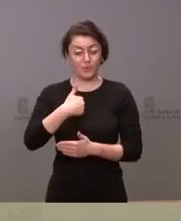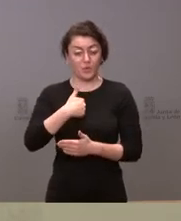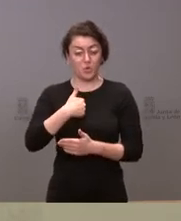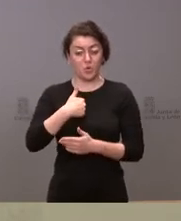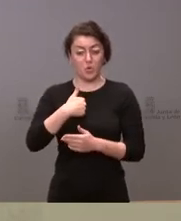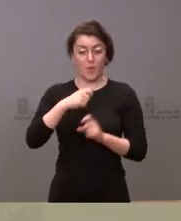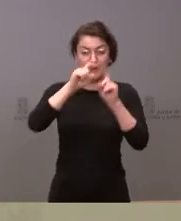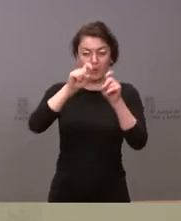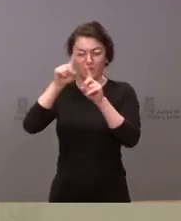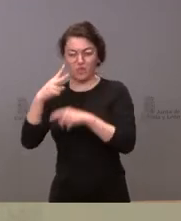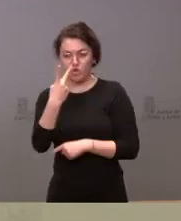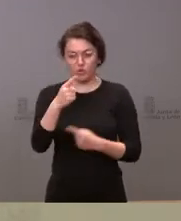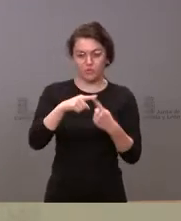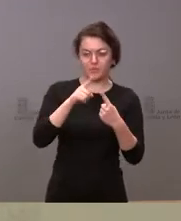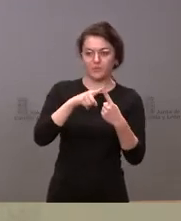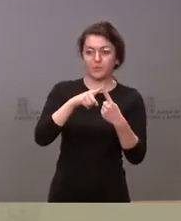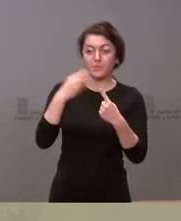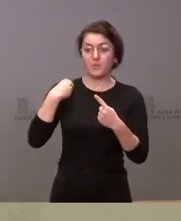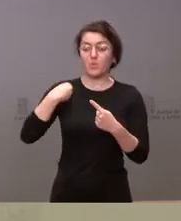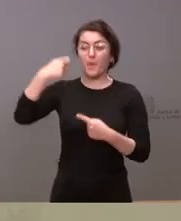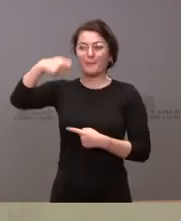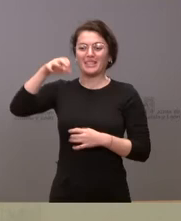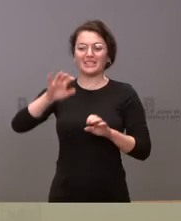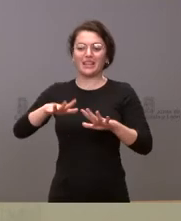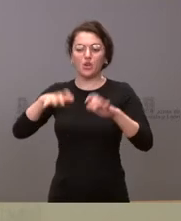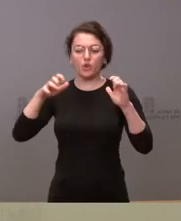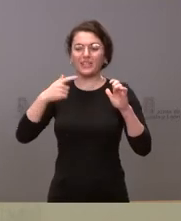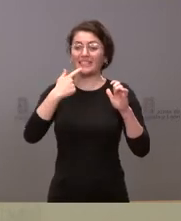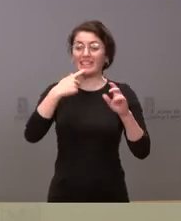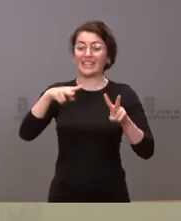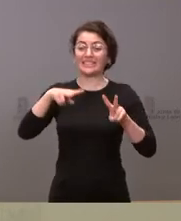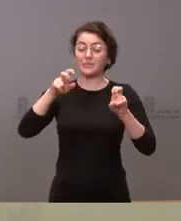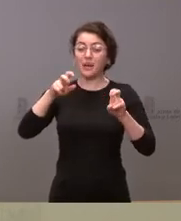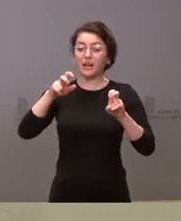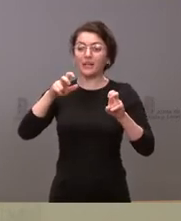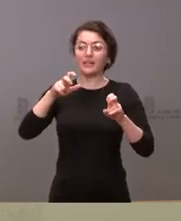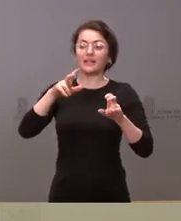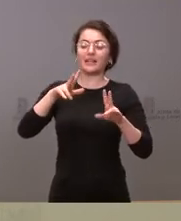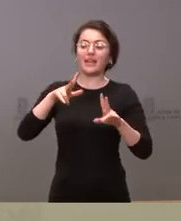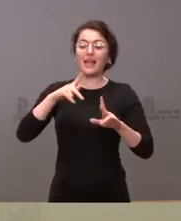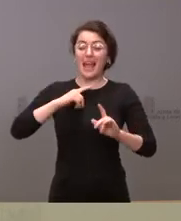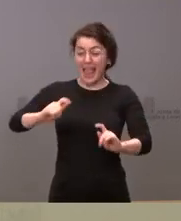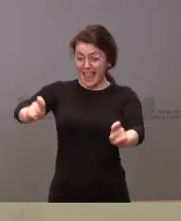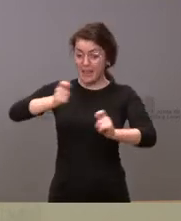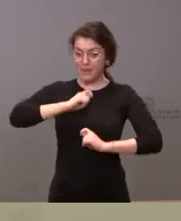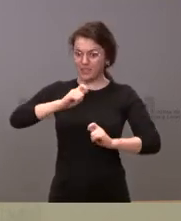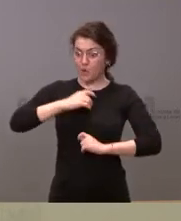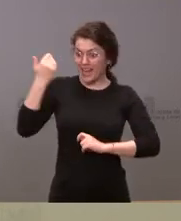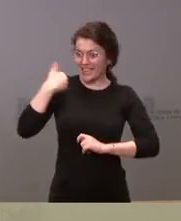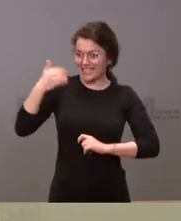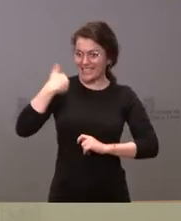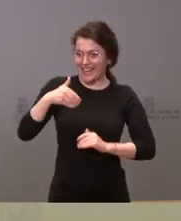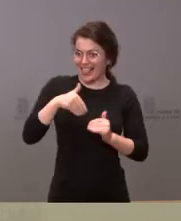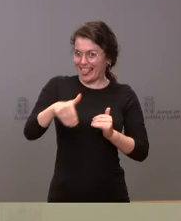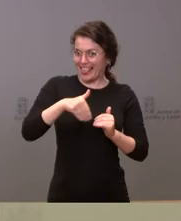cuestiones. Sí, la primera es que el presidente de las Cortes acaba de decir que el tema de la investidura se va a resolver en breve. No sé si usted, como miembro del